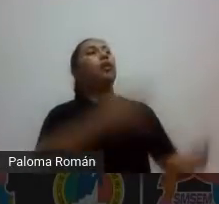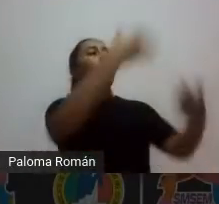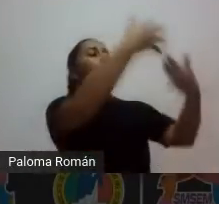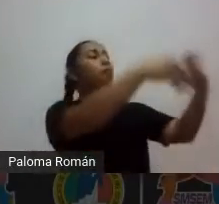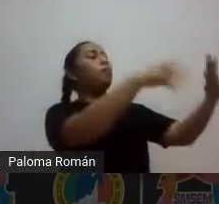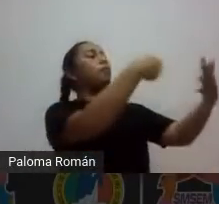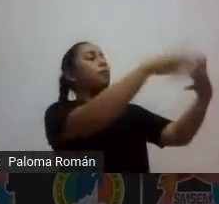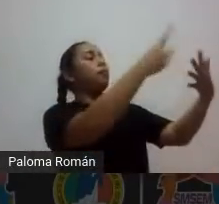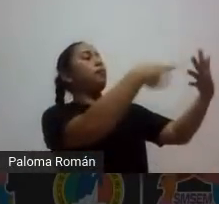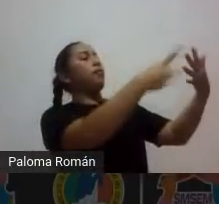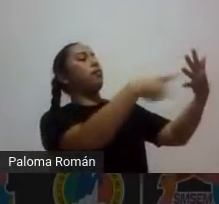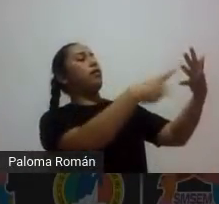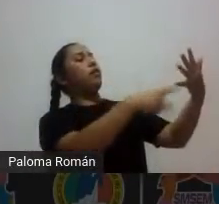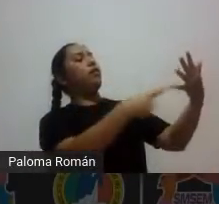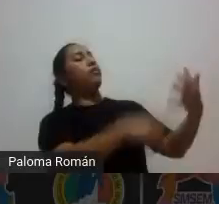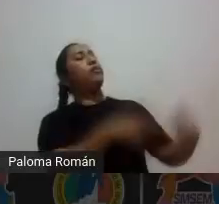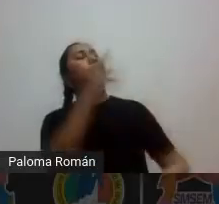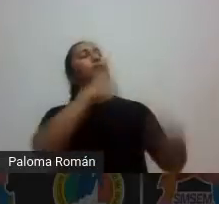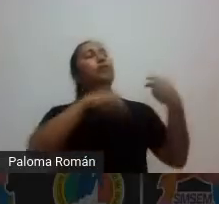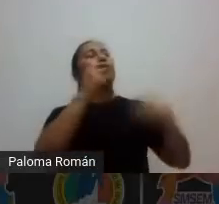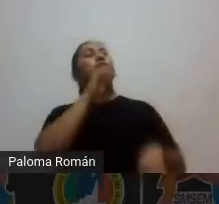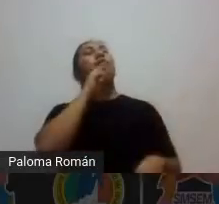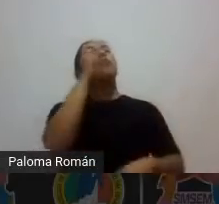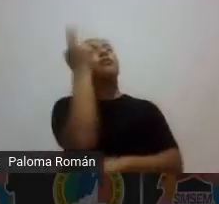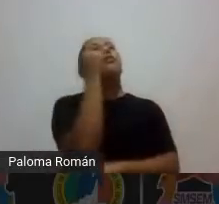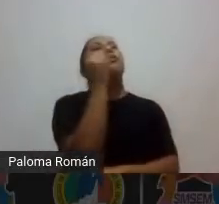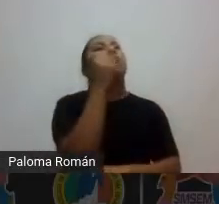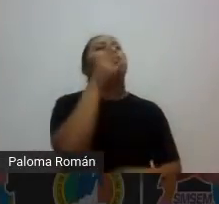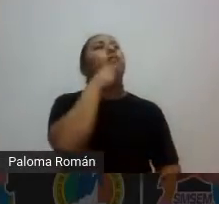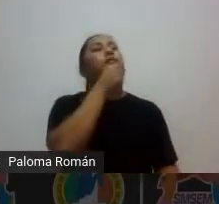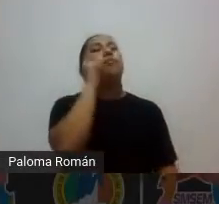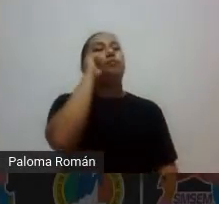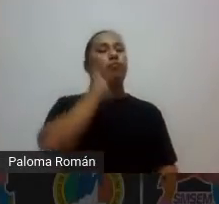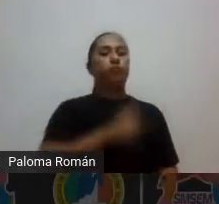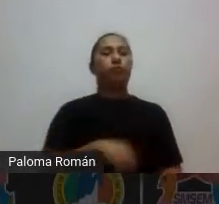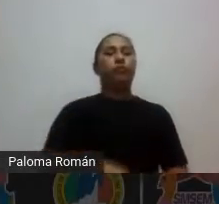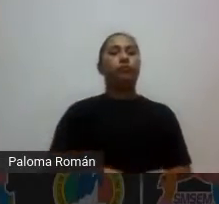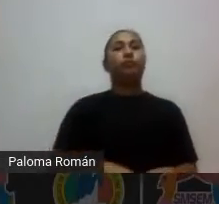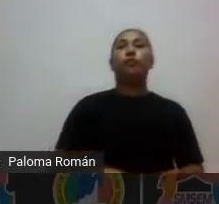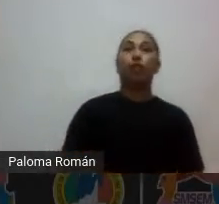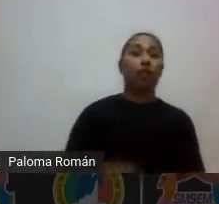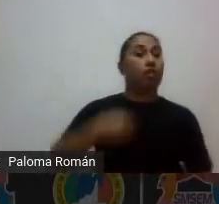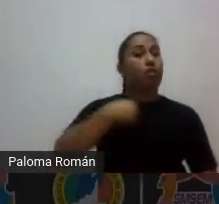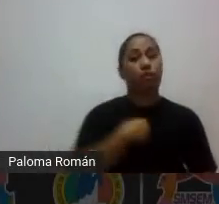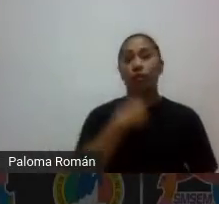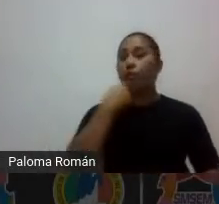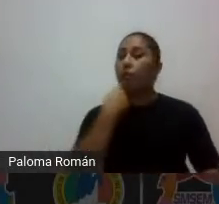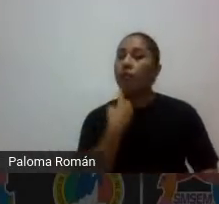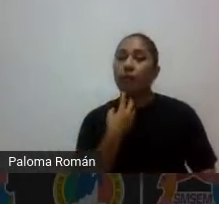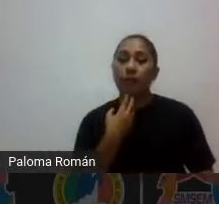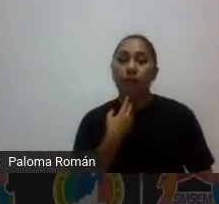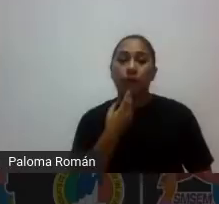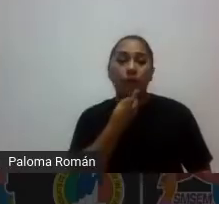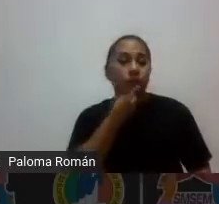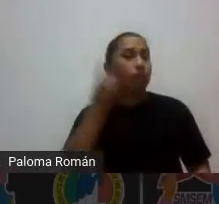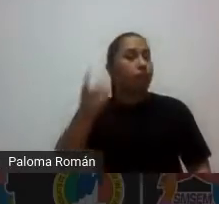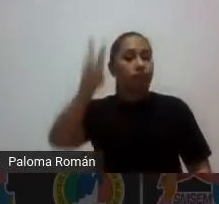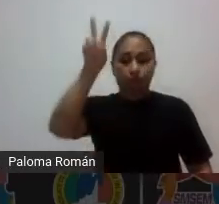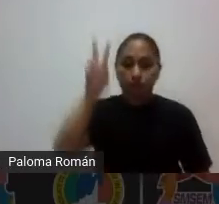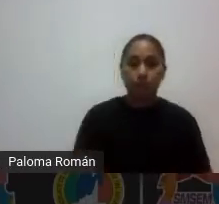perfil de egreso de preescolar y si aquí hay maestras y maestros de preescolar no me van a dejar mentir cierto